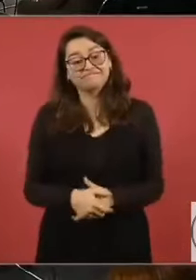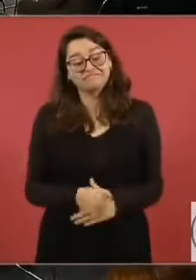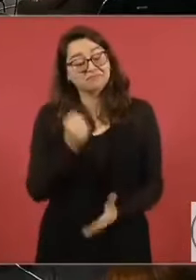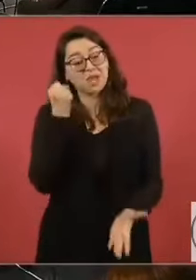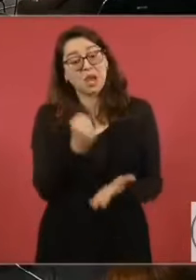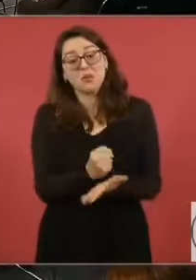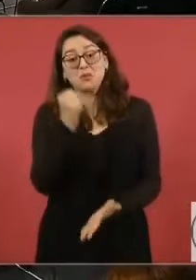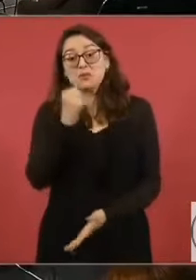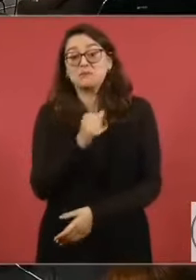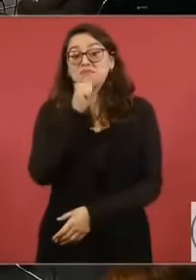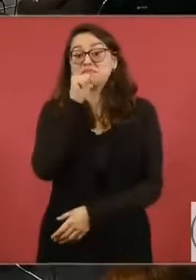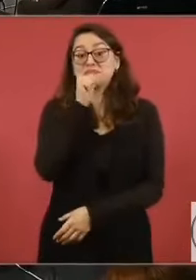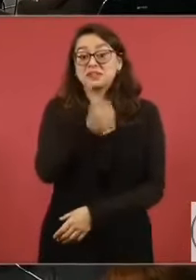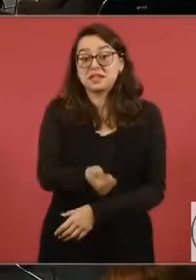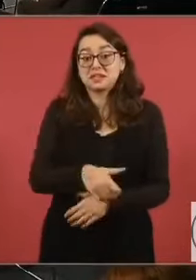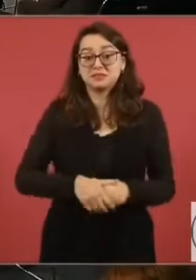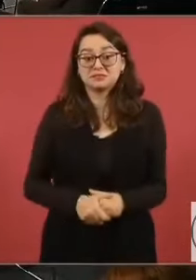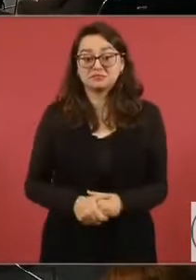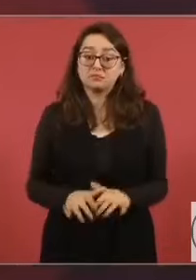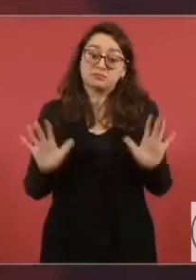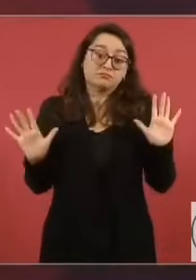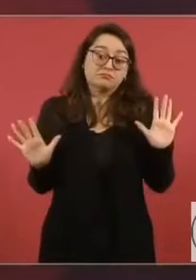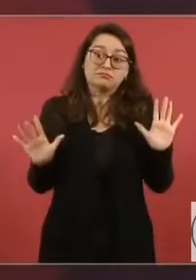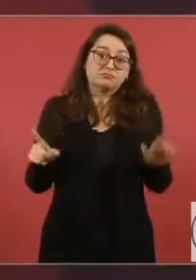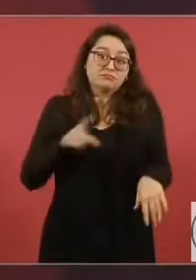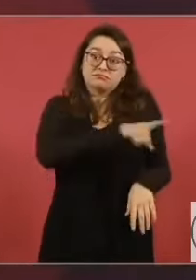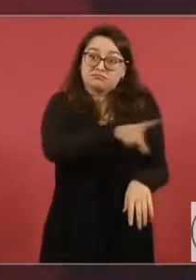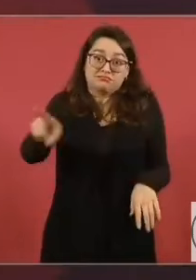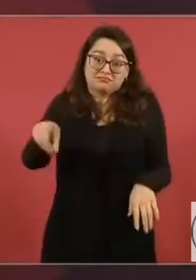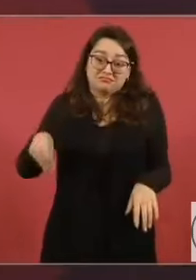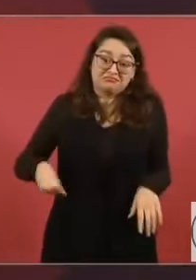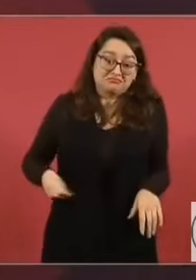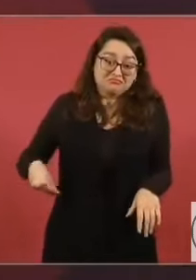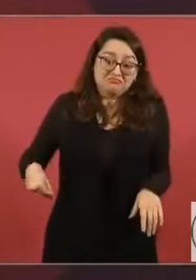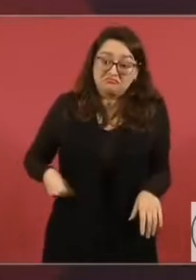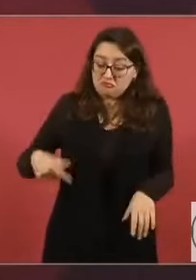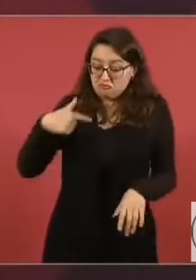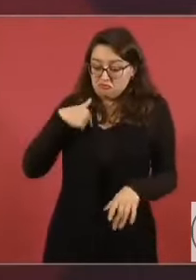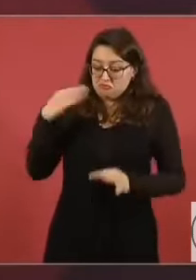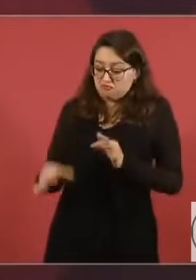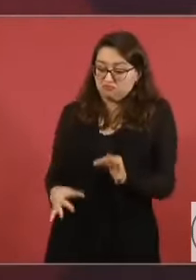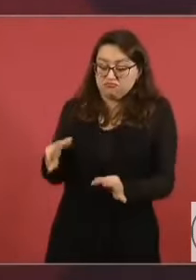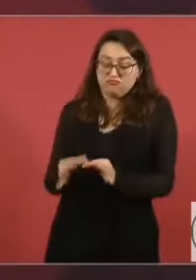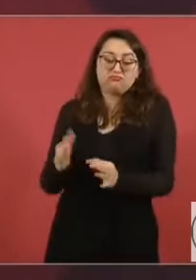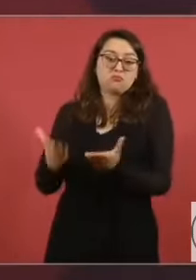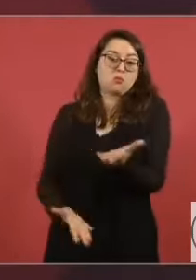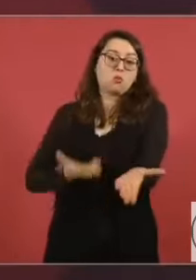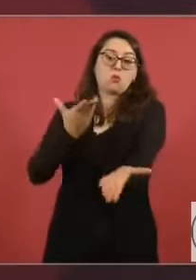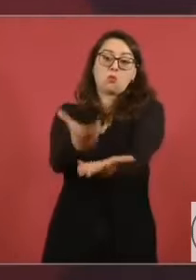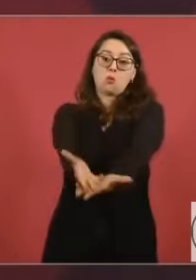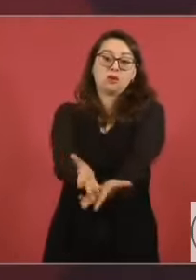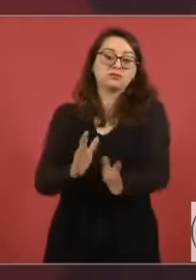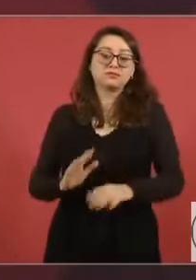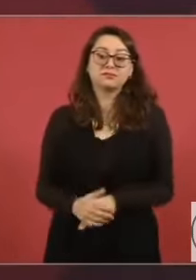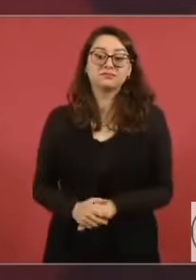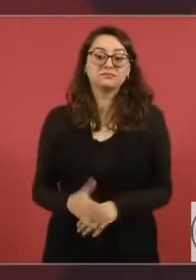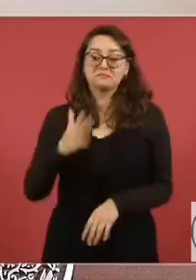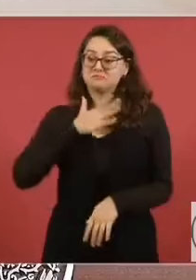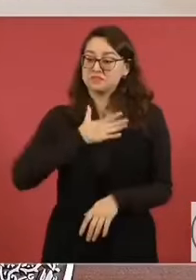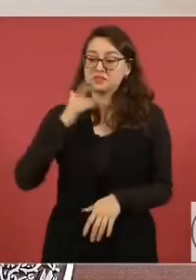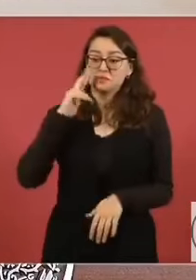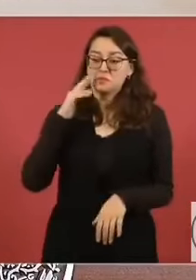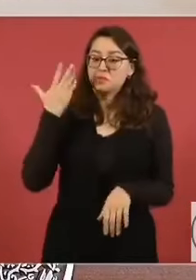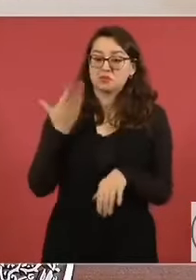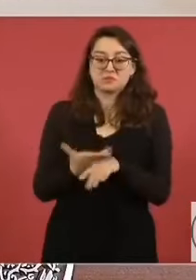aprobarse. Sí, pero yo ya cumplí, porque es mi responsabilidad.